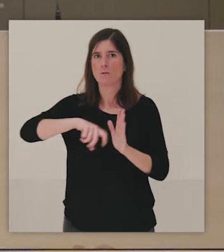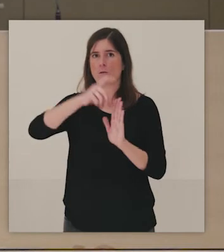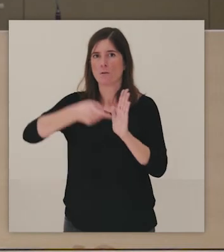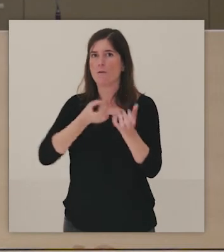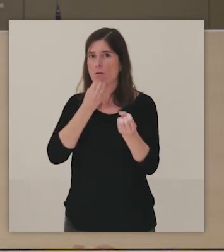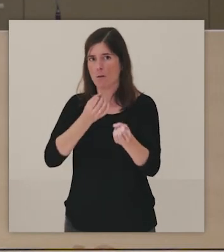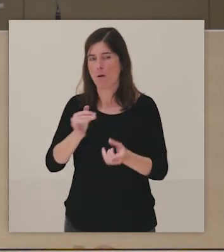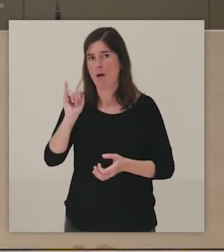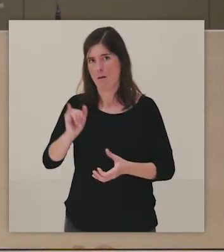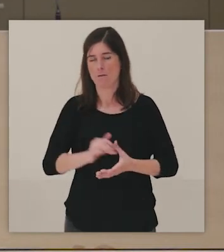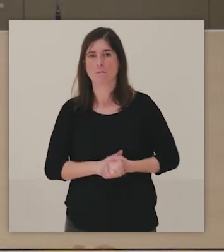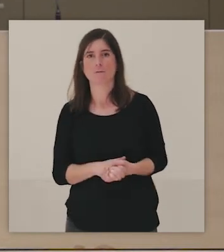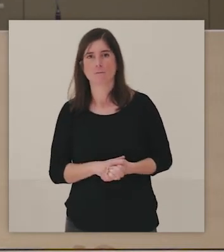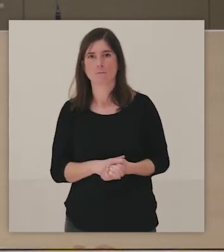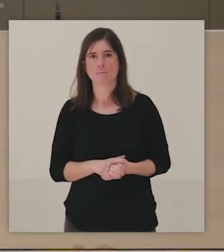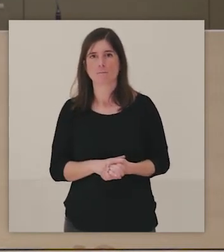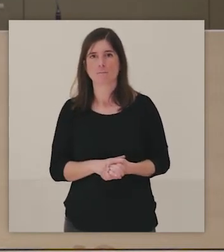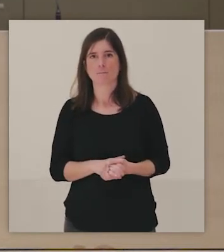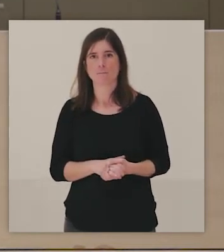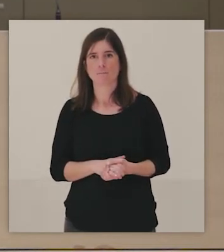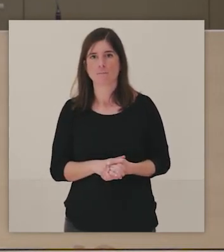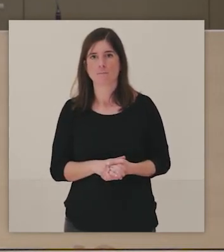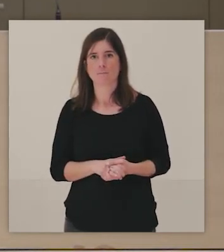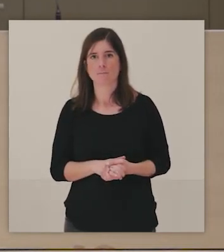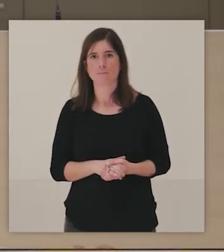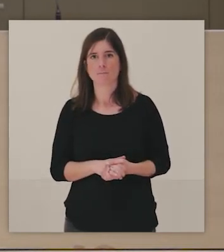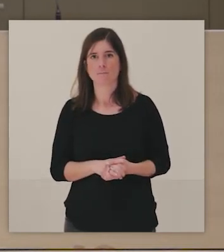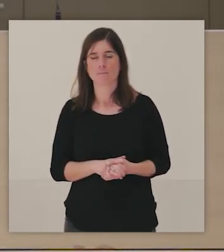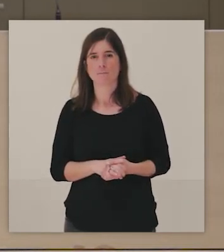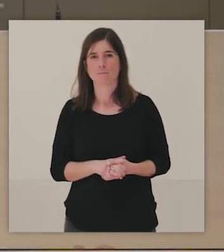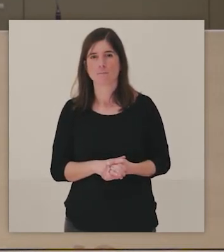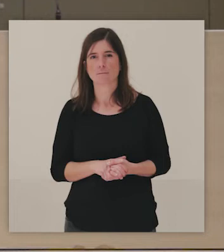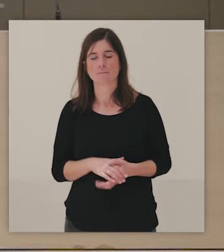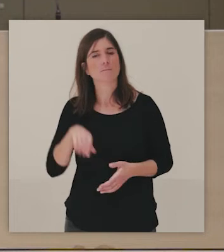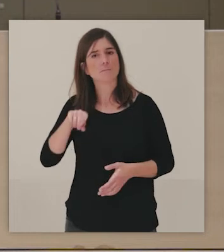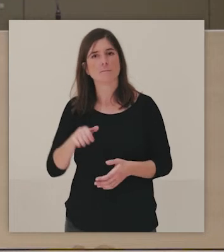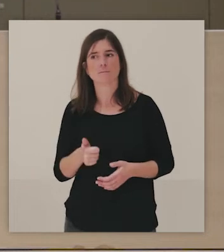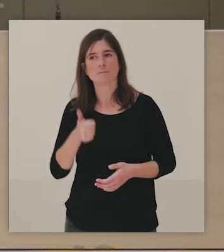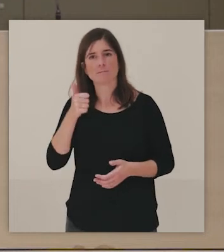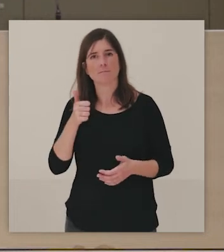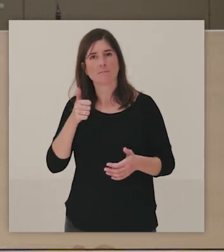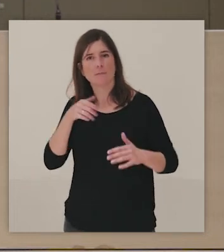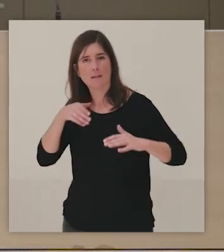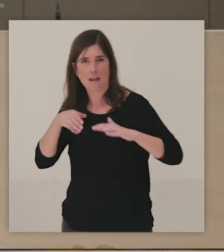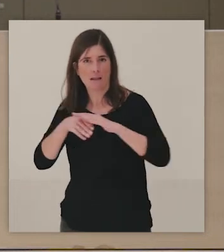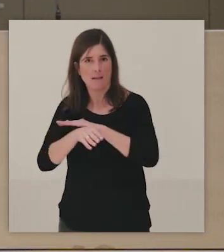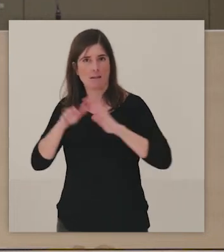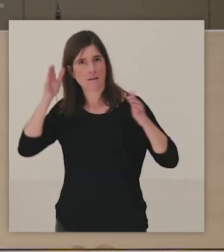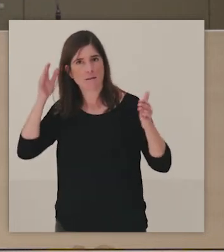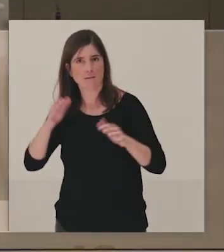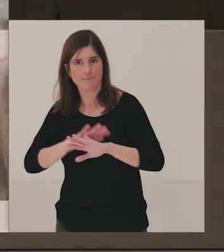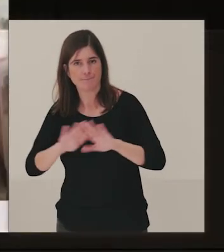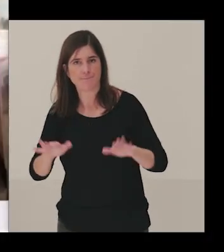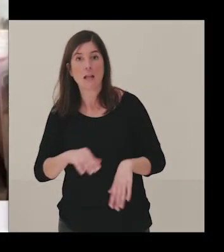Bueno, hasta aquí sería este ámbito más vinculado a la accesibilidad.